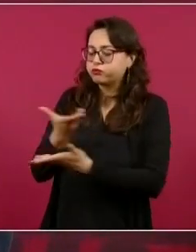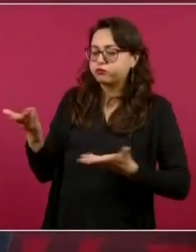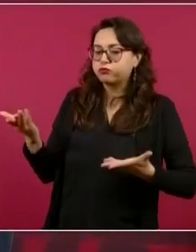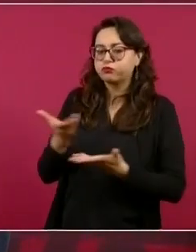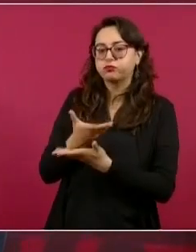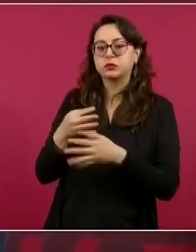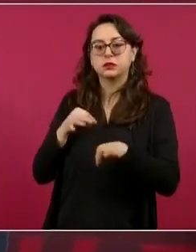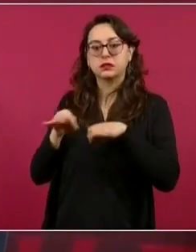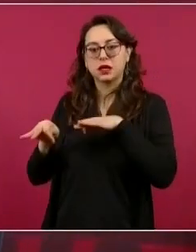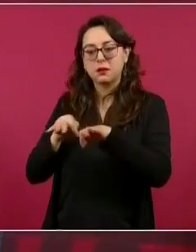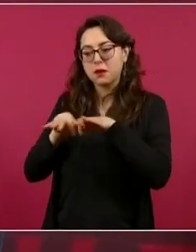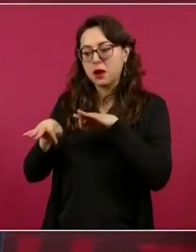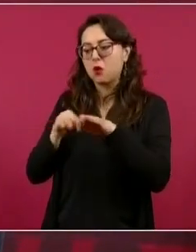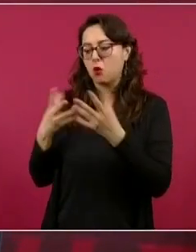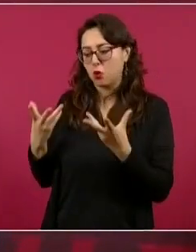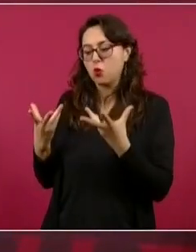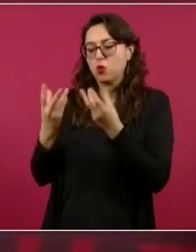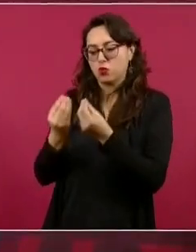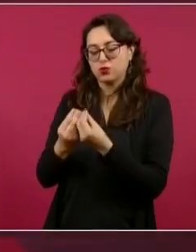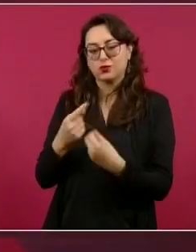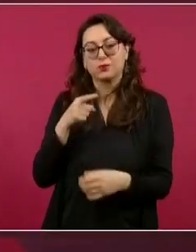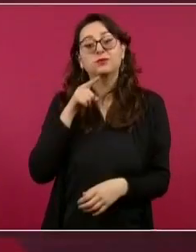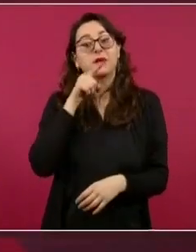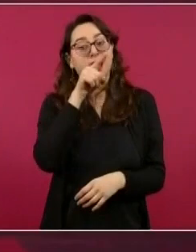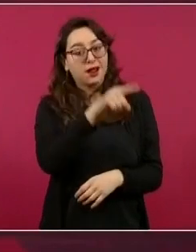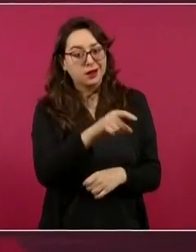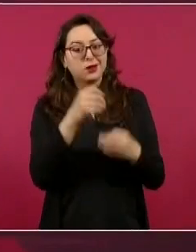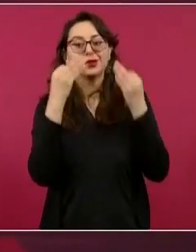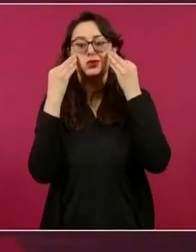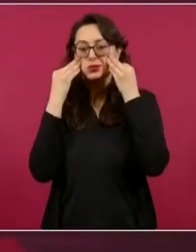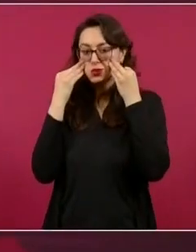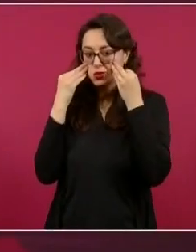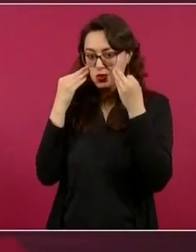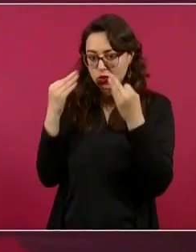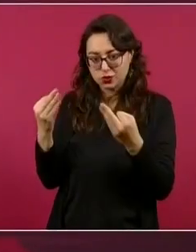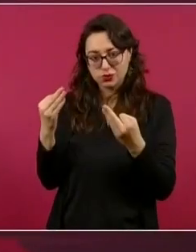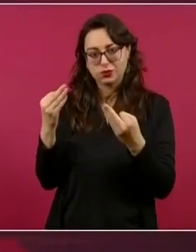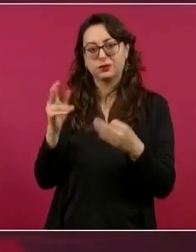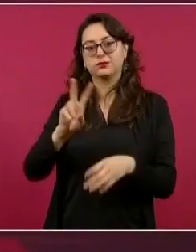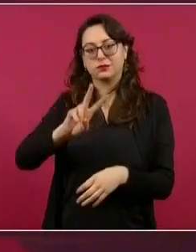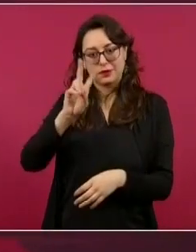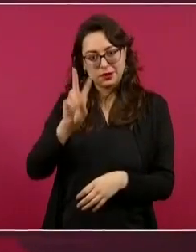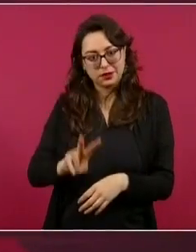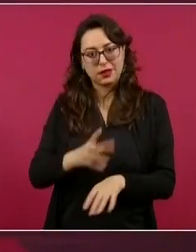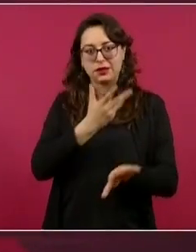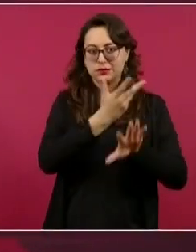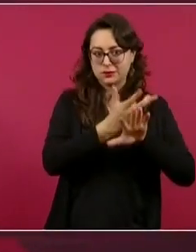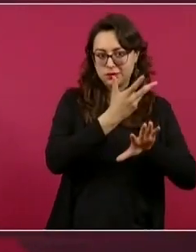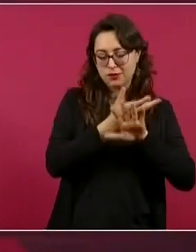A él le consta que estamos trabajando de manera coordinada,